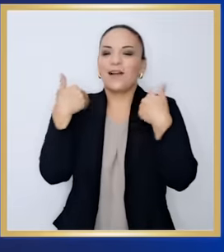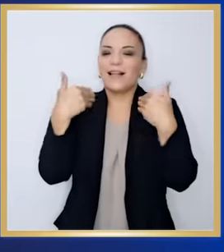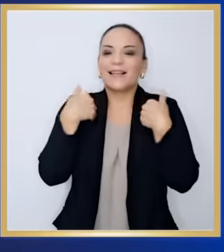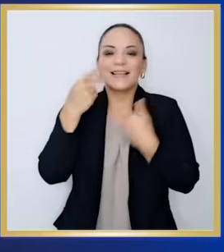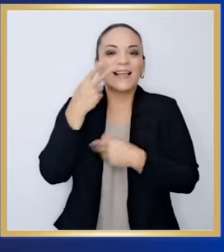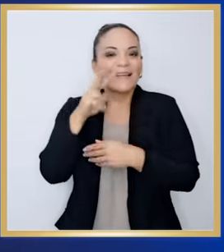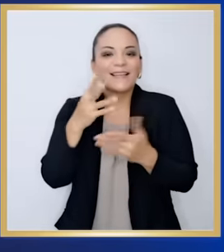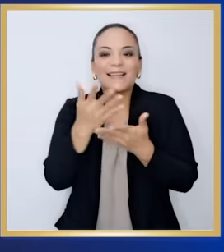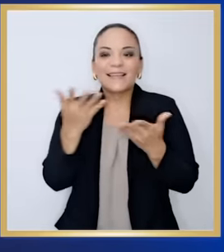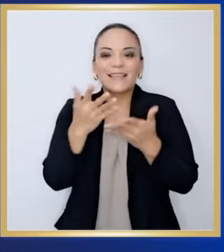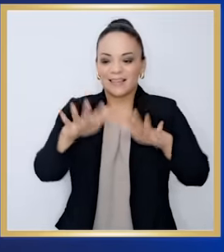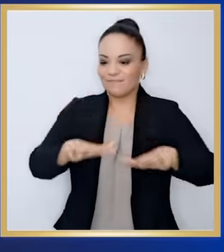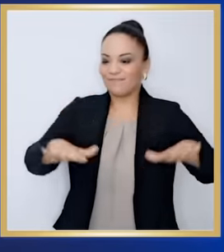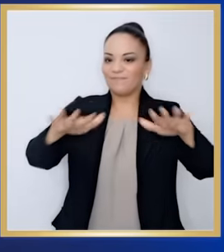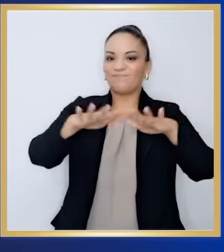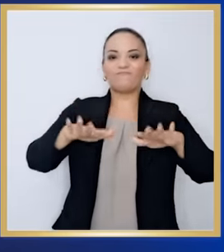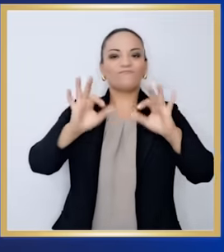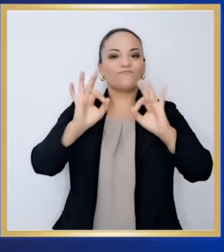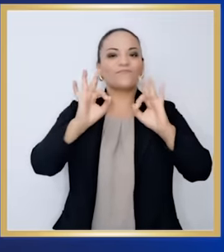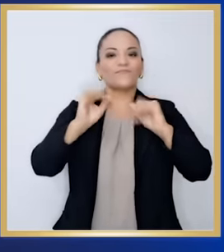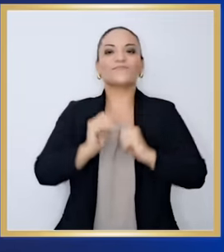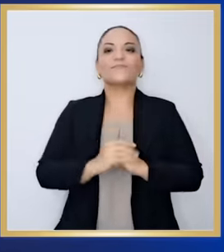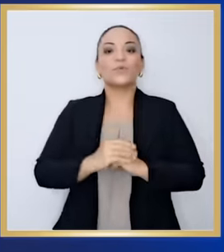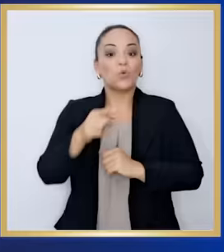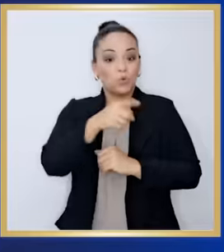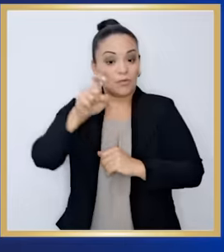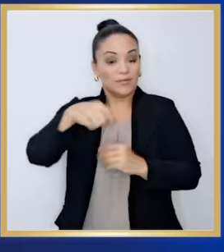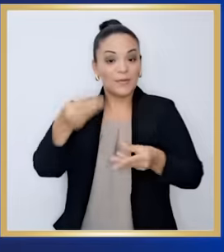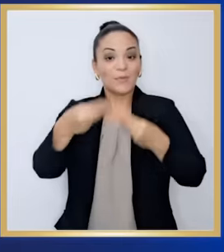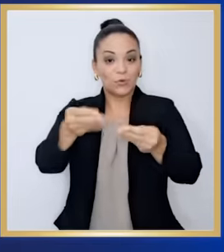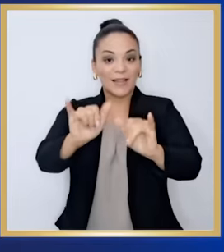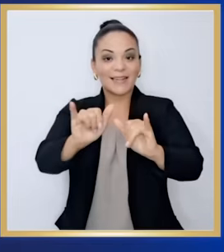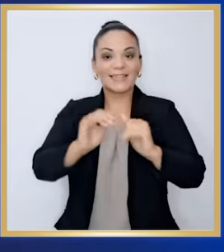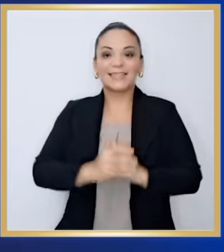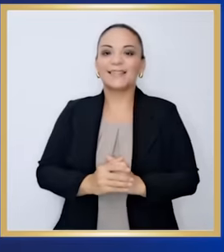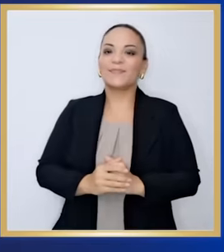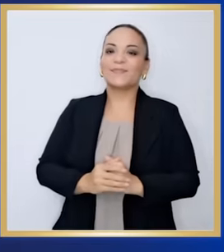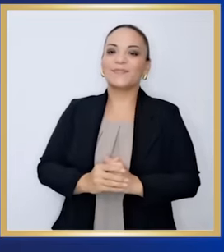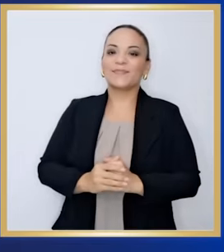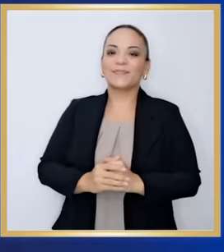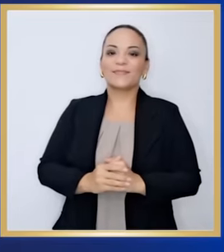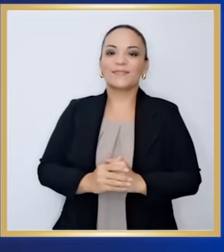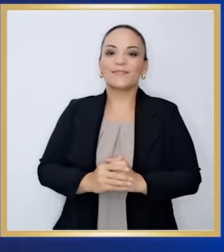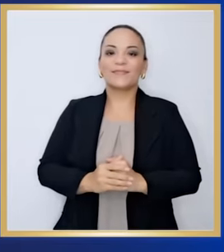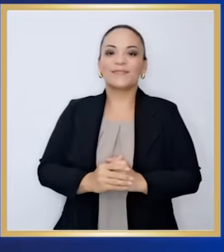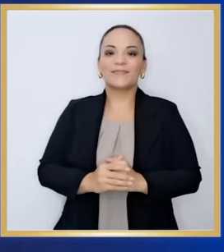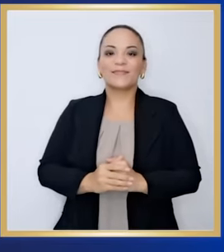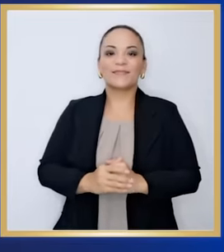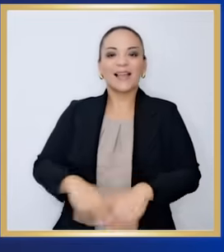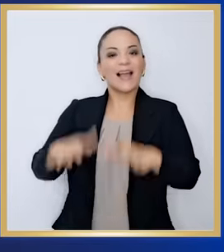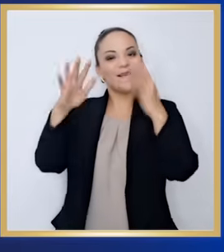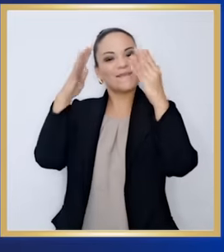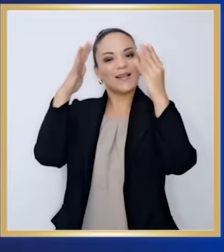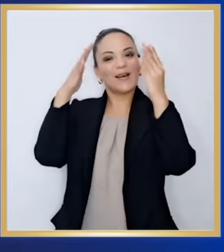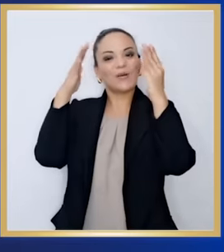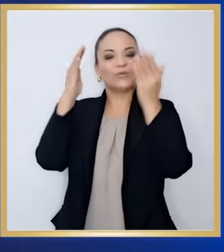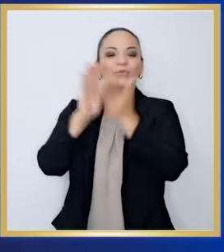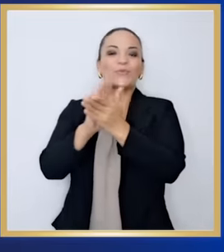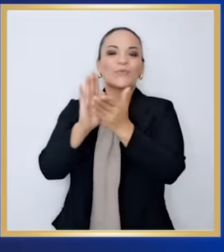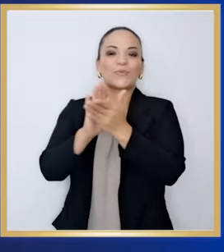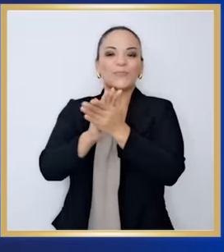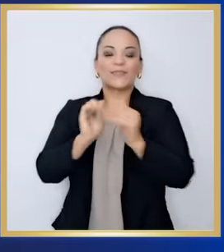Un fuerte aplauso. La plata alcanza para hacer obra pública de